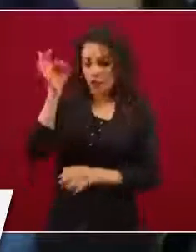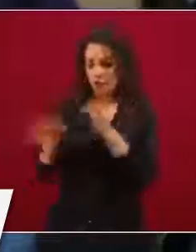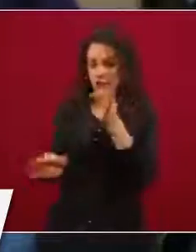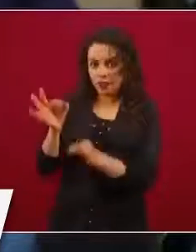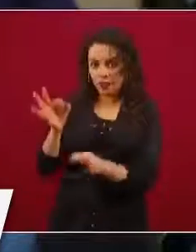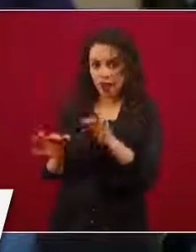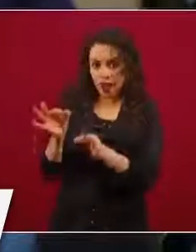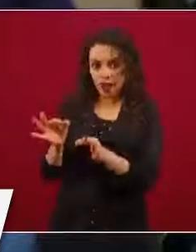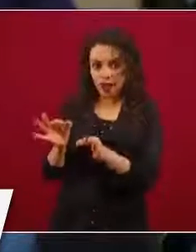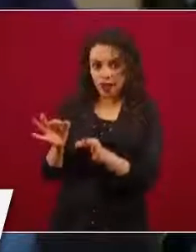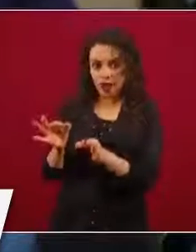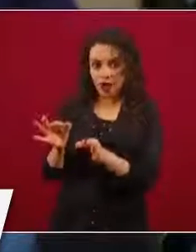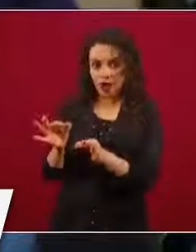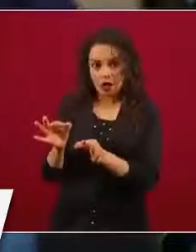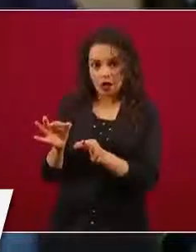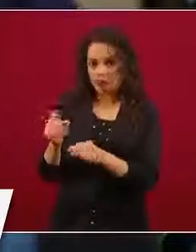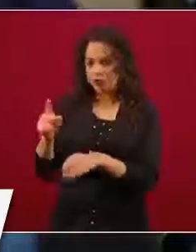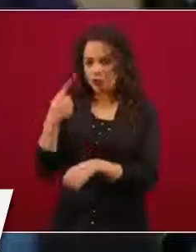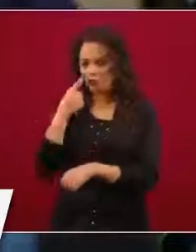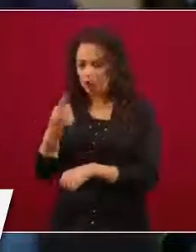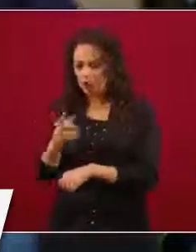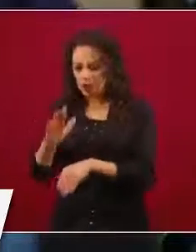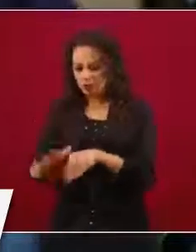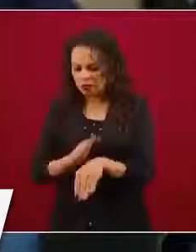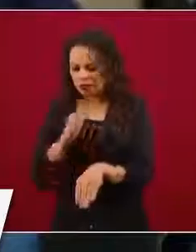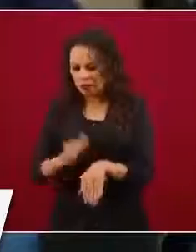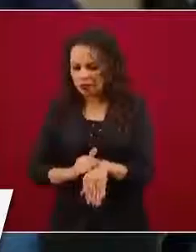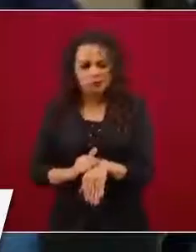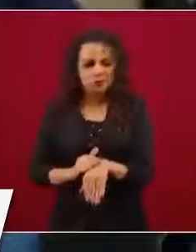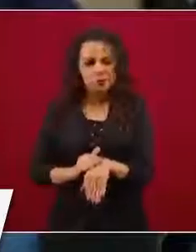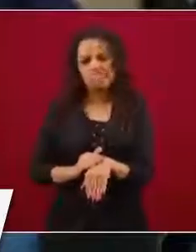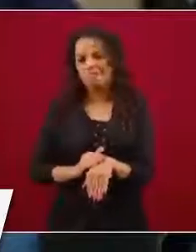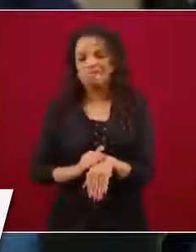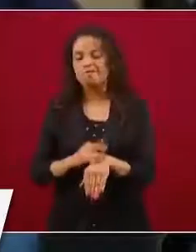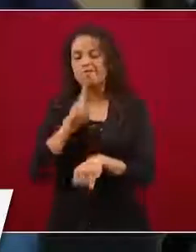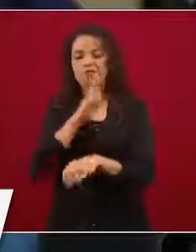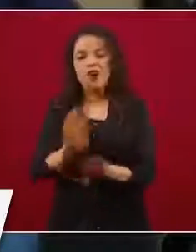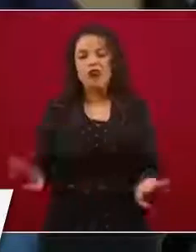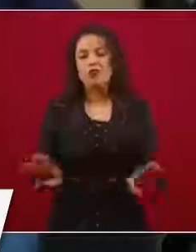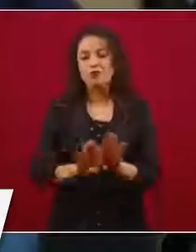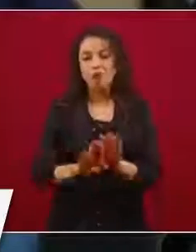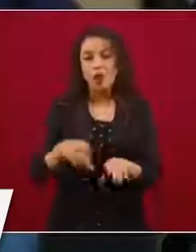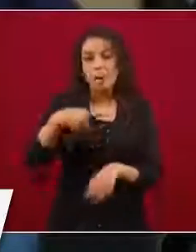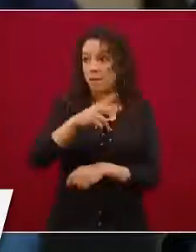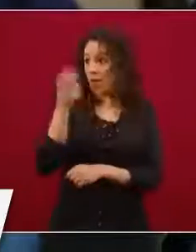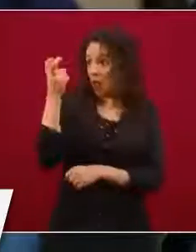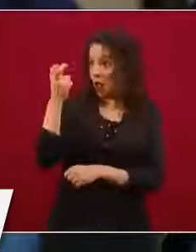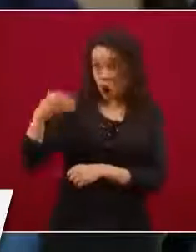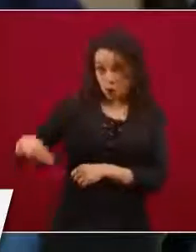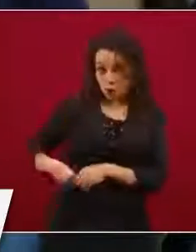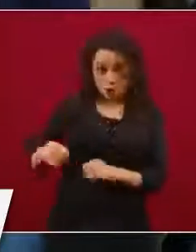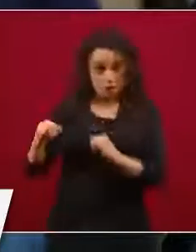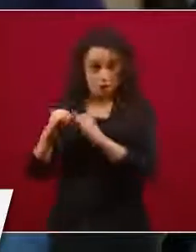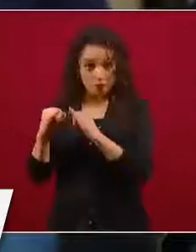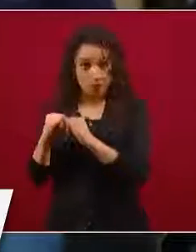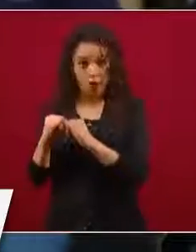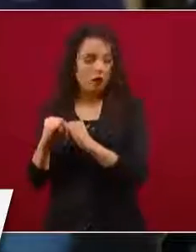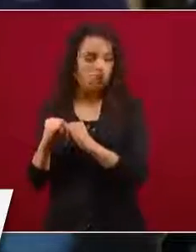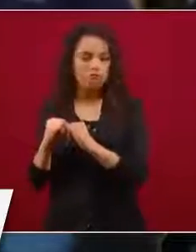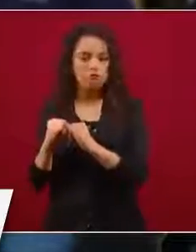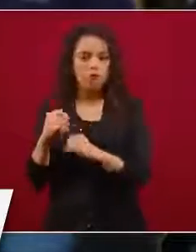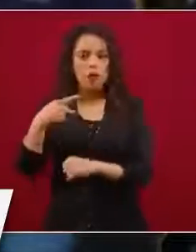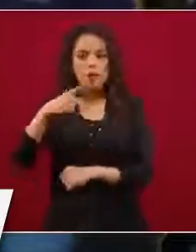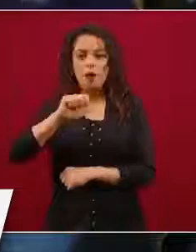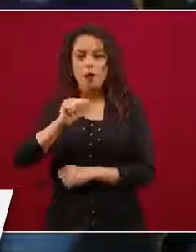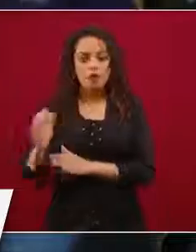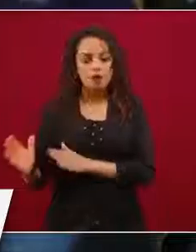y fue que se cerró, pero no fue un asunto del instituto. Y en el mismo sentido también de transparencia, que es un